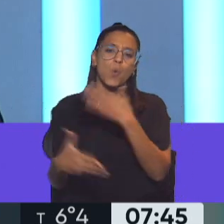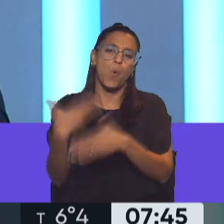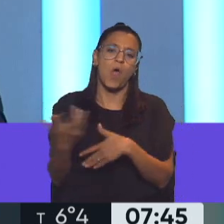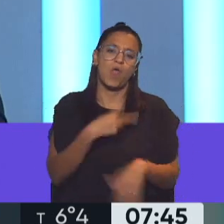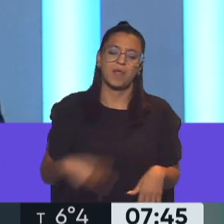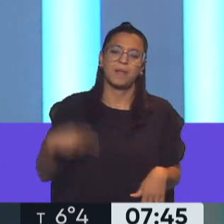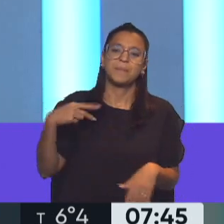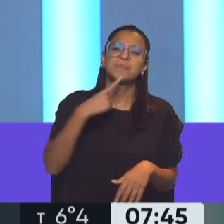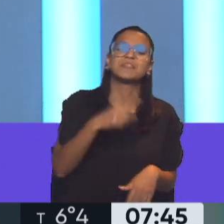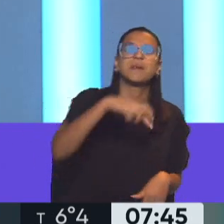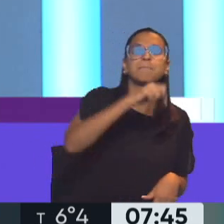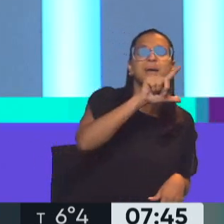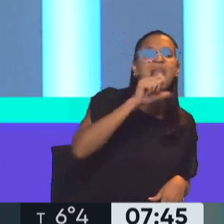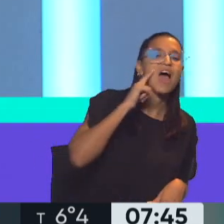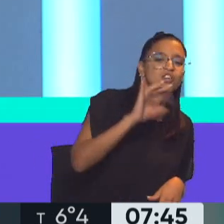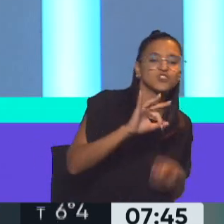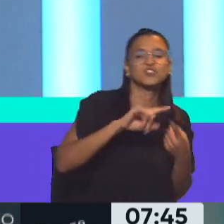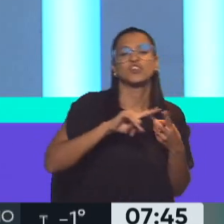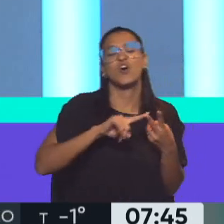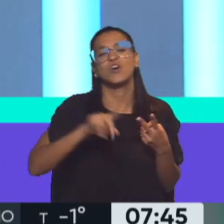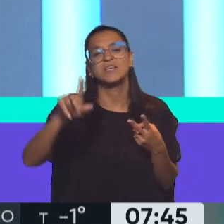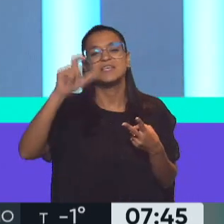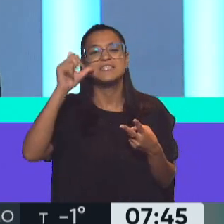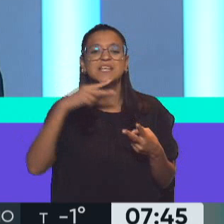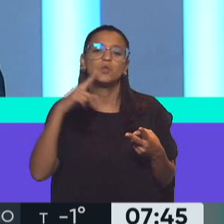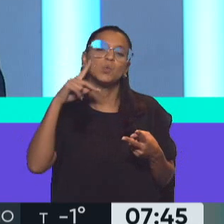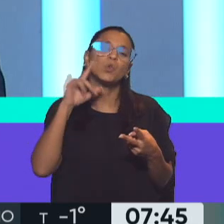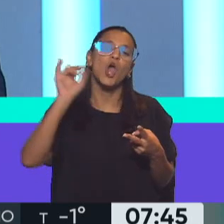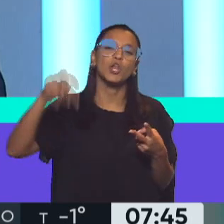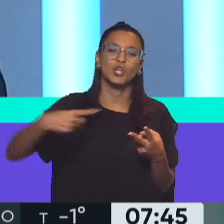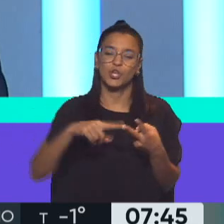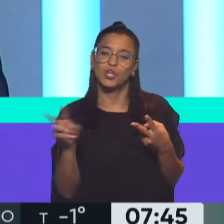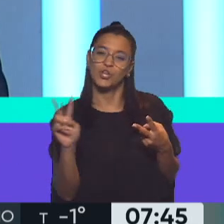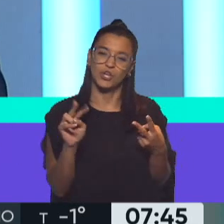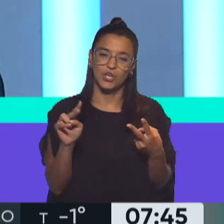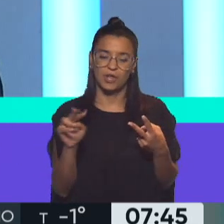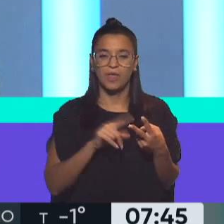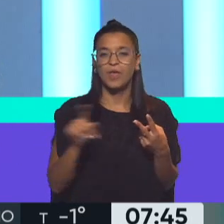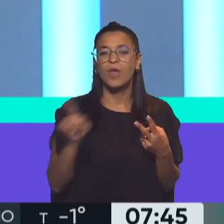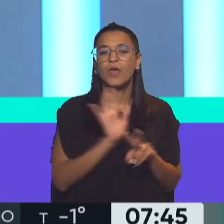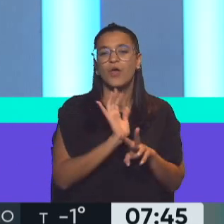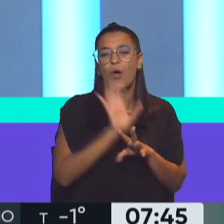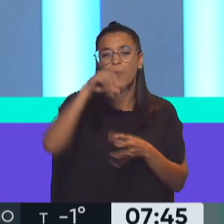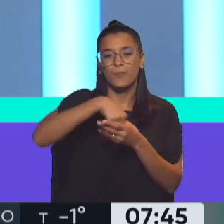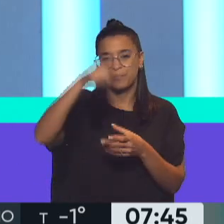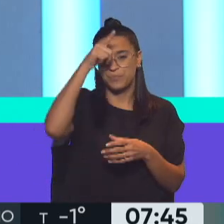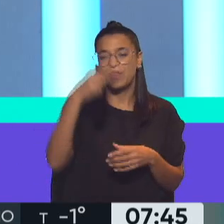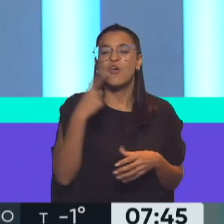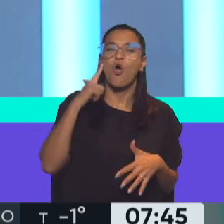confundió a Palazzi con Centurión, quien había tenido algunos episodios de características policiales.